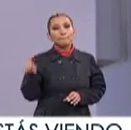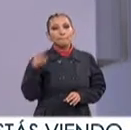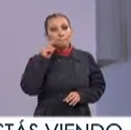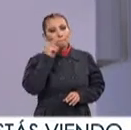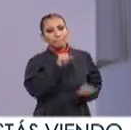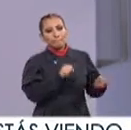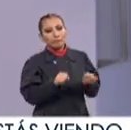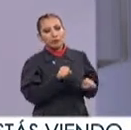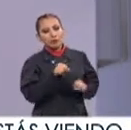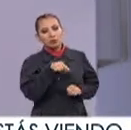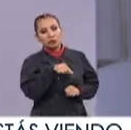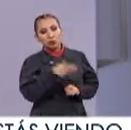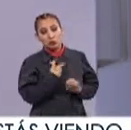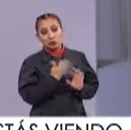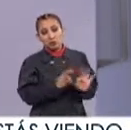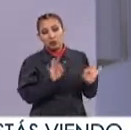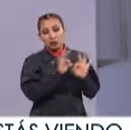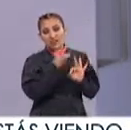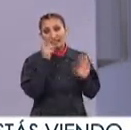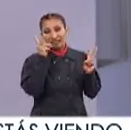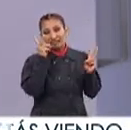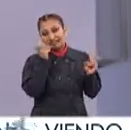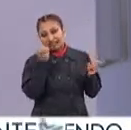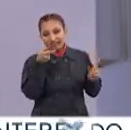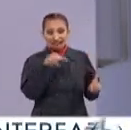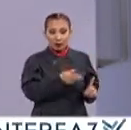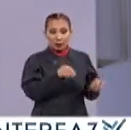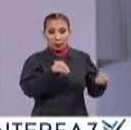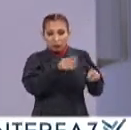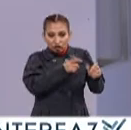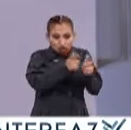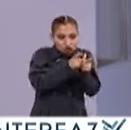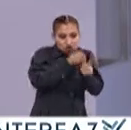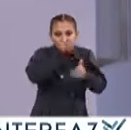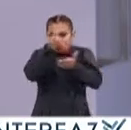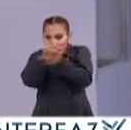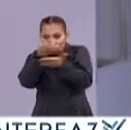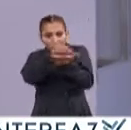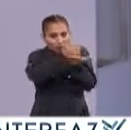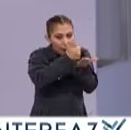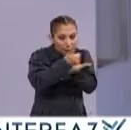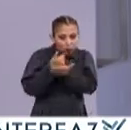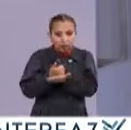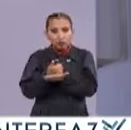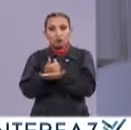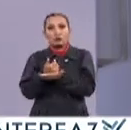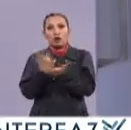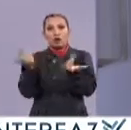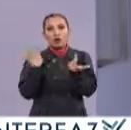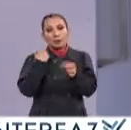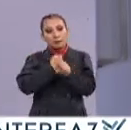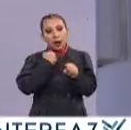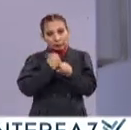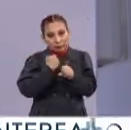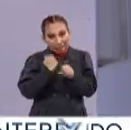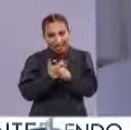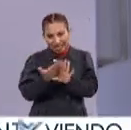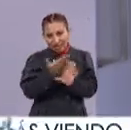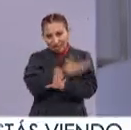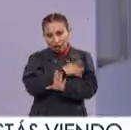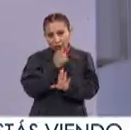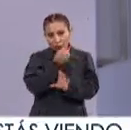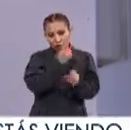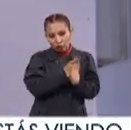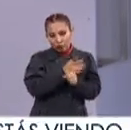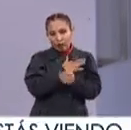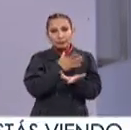Fue muy relevante en términos de la movilización que tuvieron En términos de las prácticas, nos comentaba que tuvieron